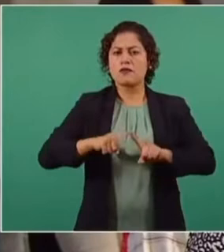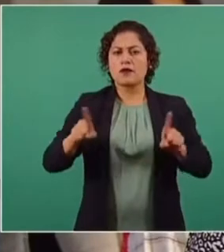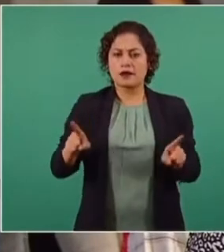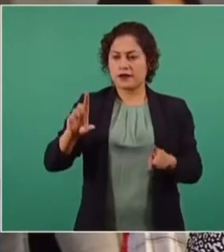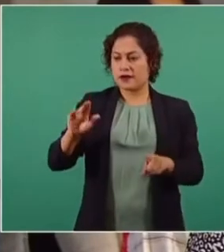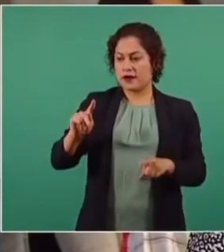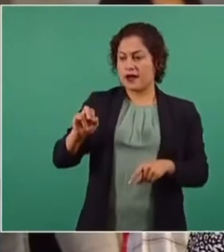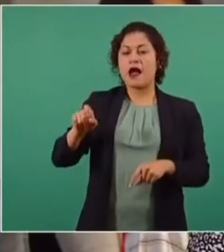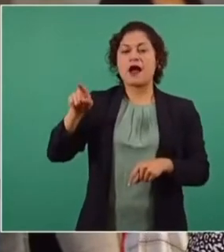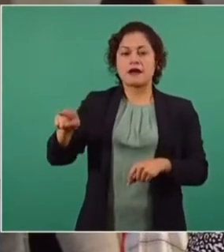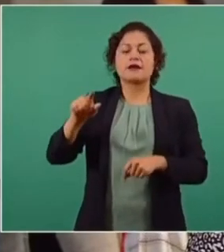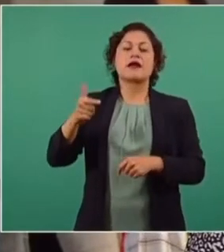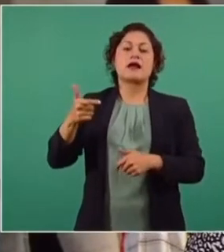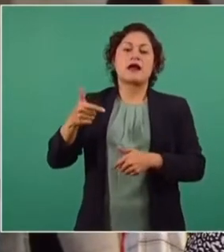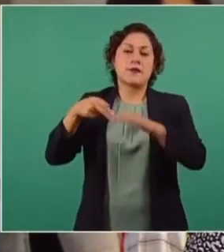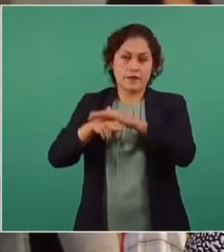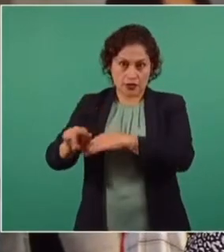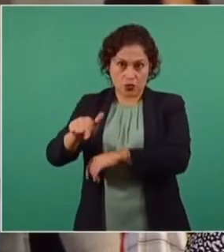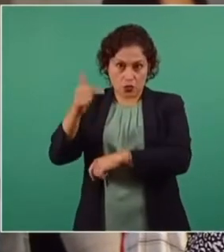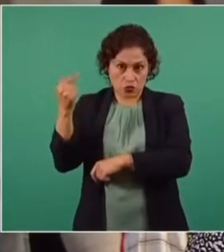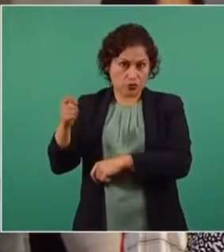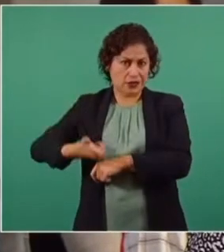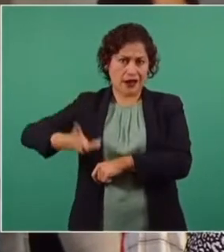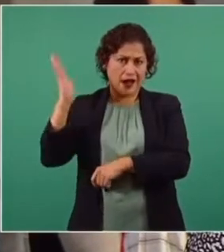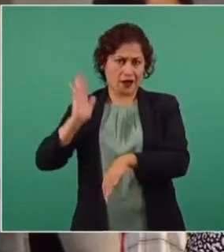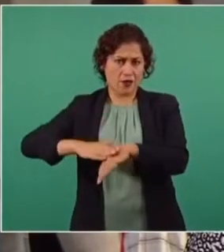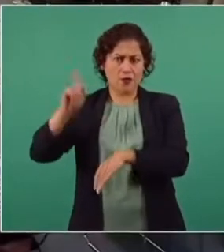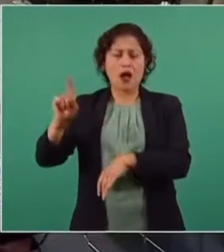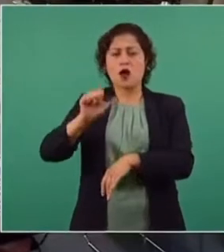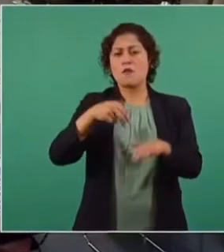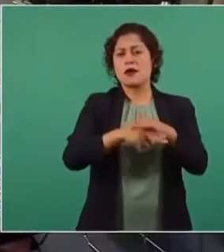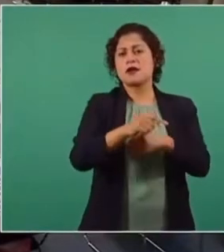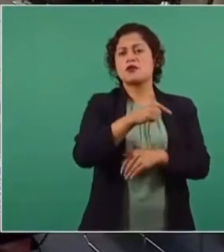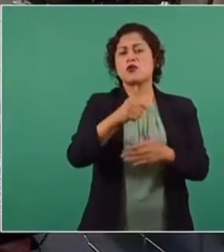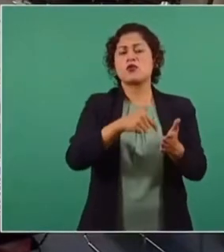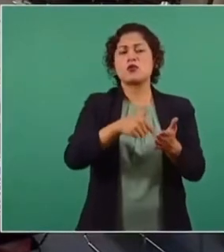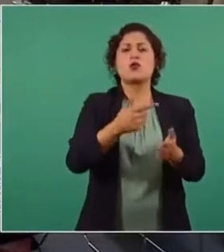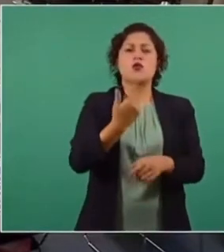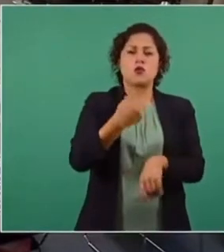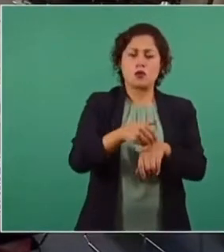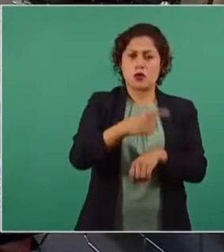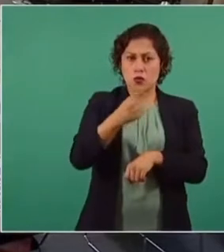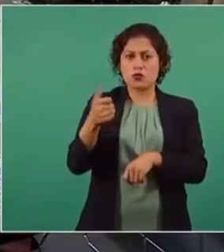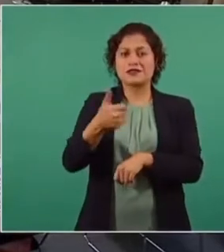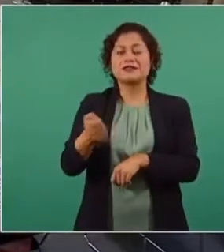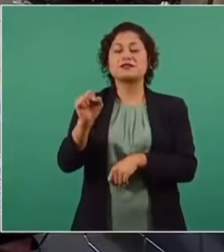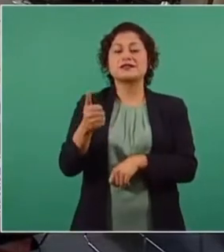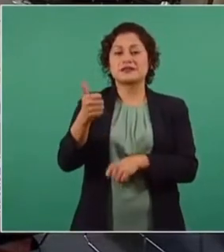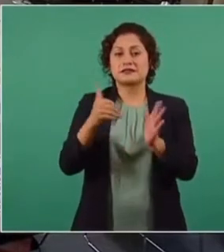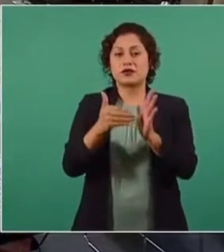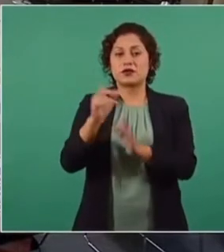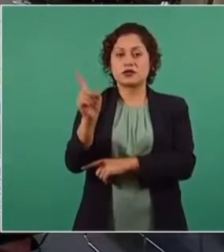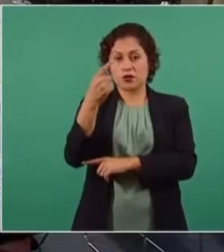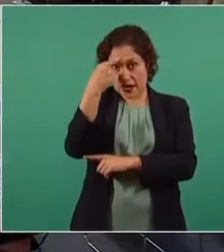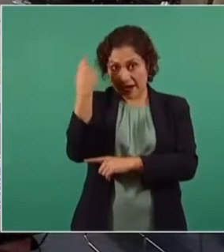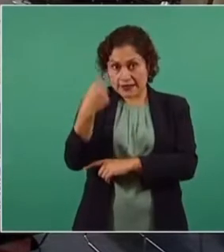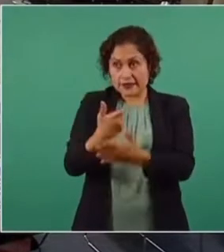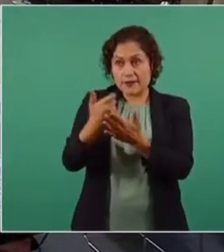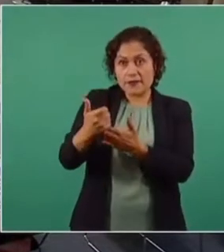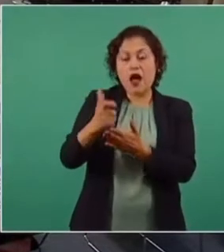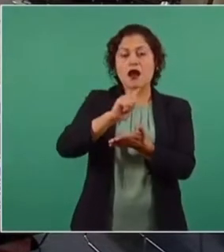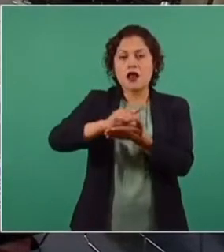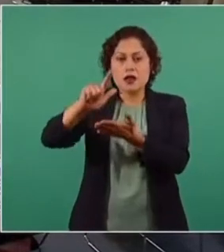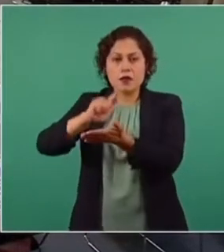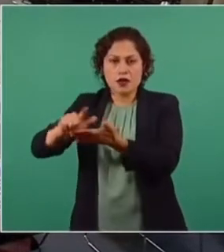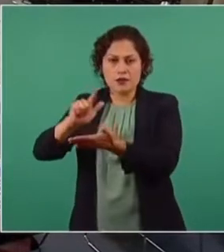resultaron 68% más caros que los trenes de allantas de hule de la línea 1. De mantenimiento se pagó 576 millones de dólares para limpiar los vidrios y se cobra ese